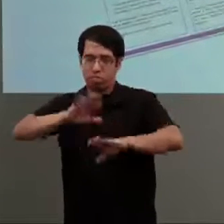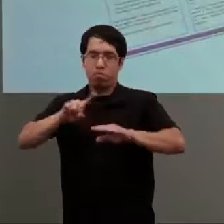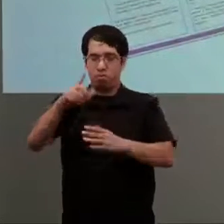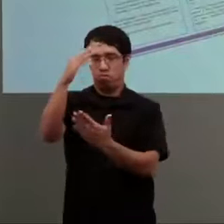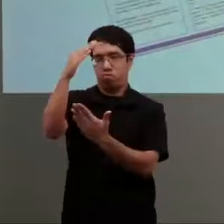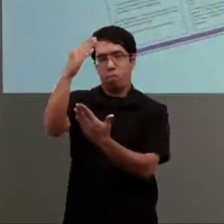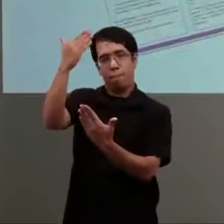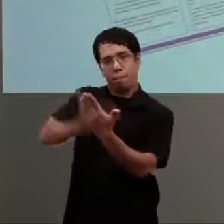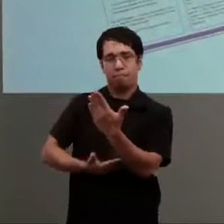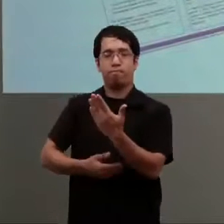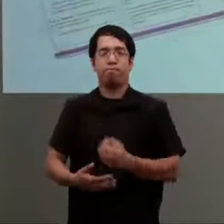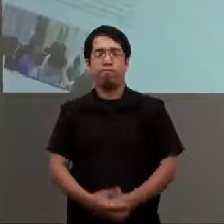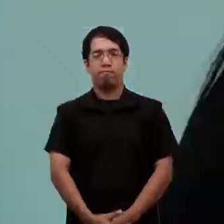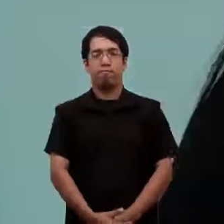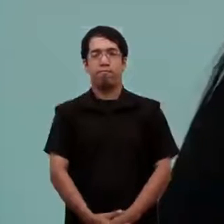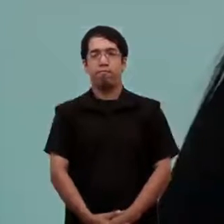CONADIS.